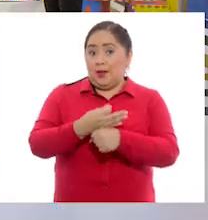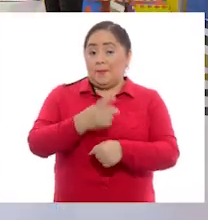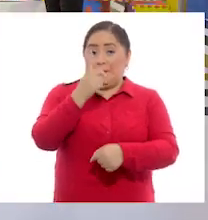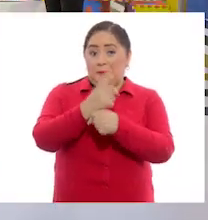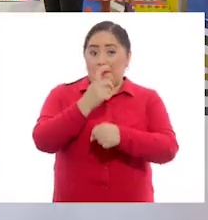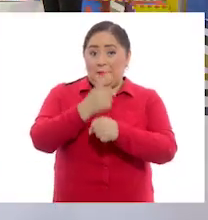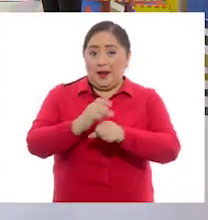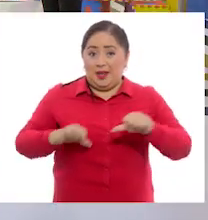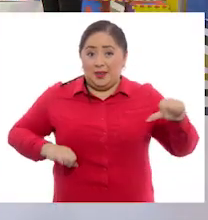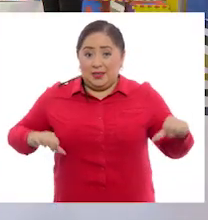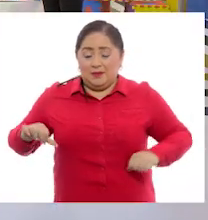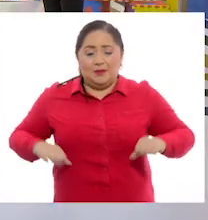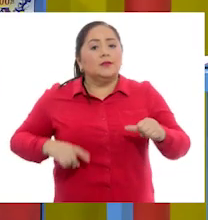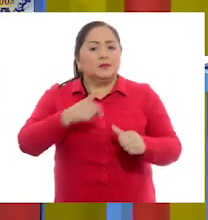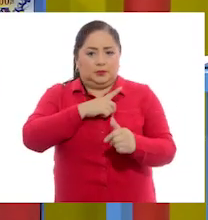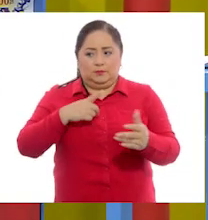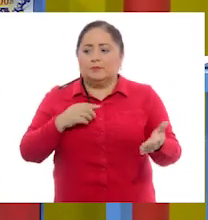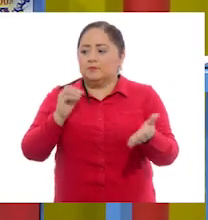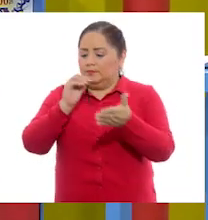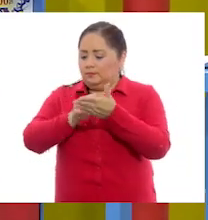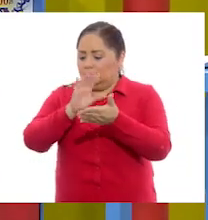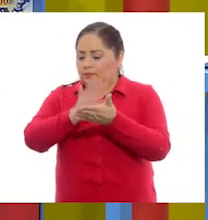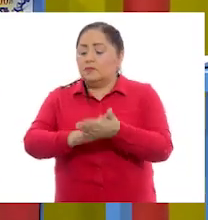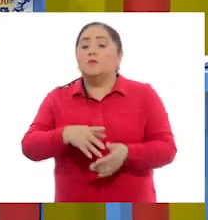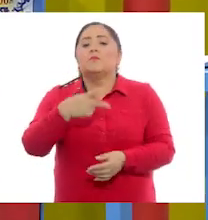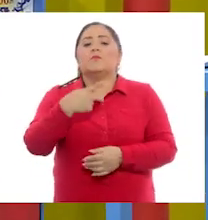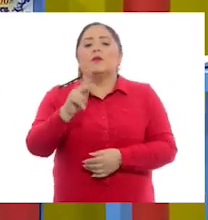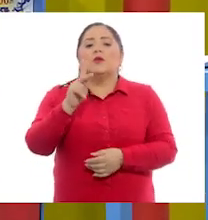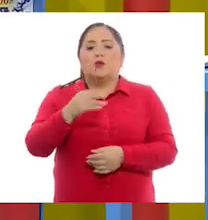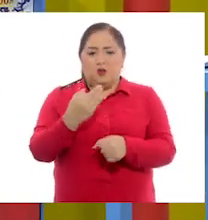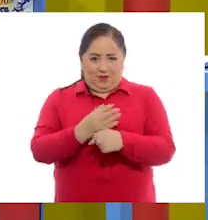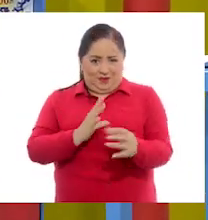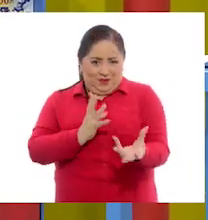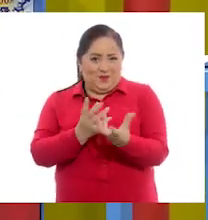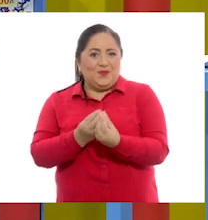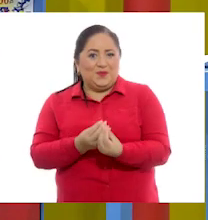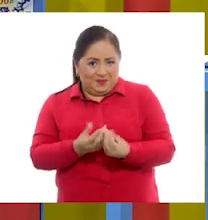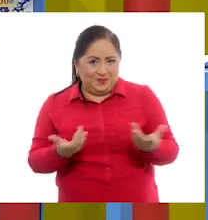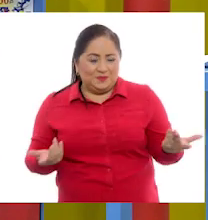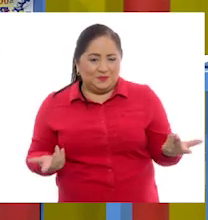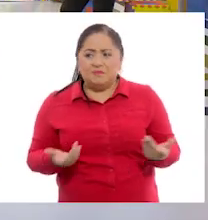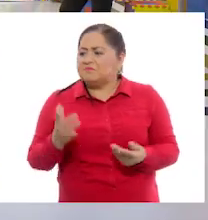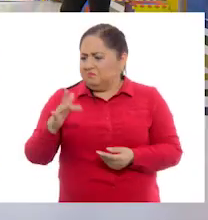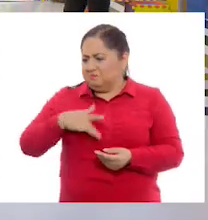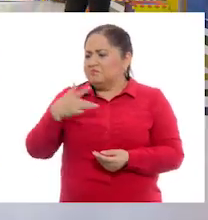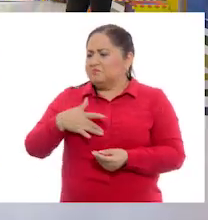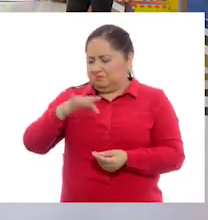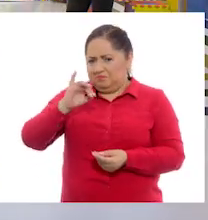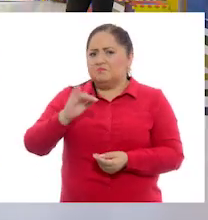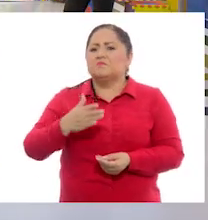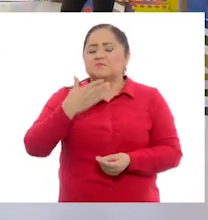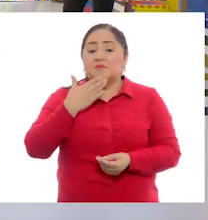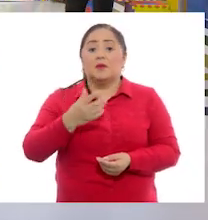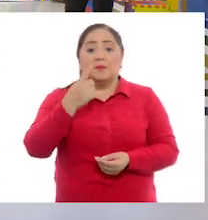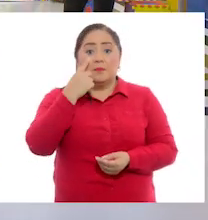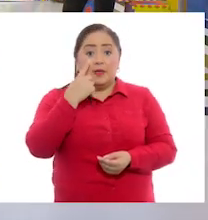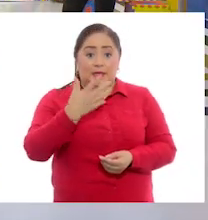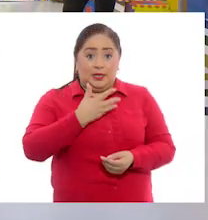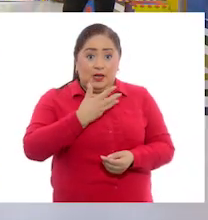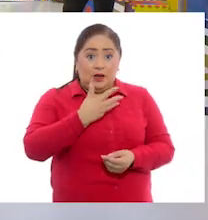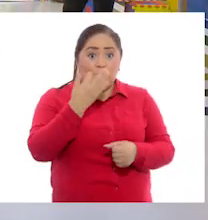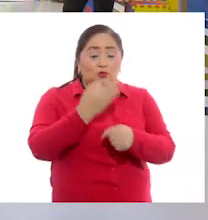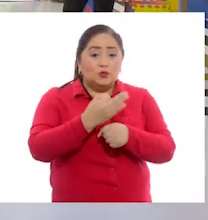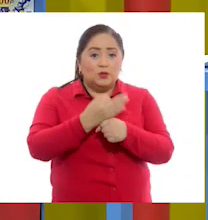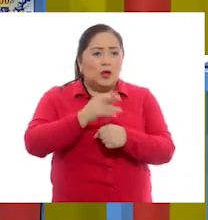primera actividad que hay que resolver. ¿Qué les parece si la hacemos juntos? Sí, me parece muy bien. Muy bien. Tenemos nosotros